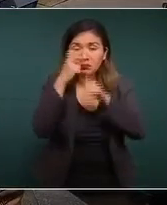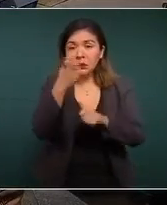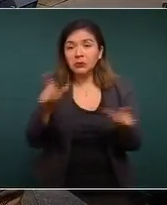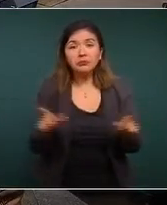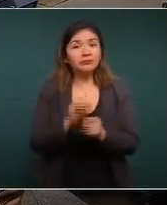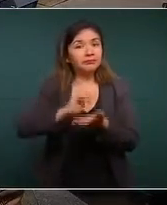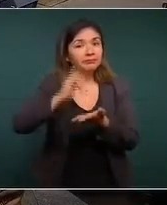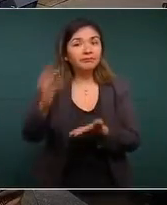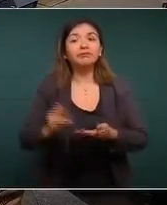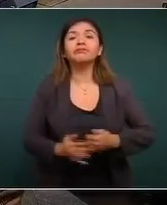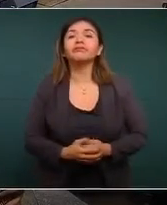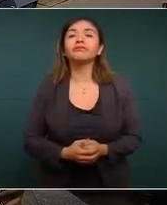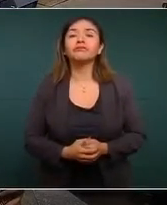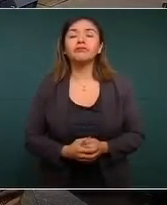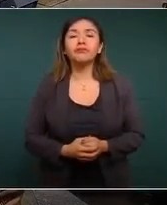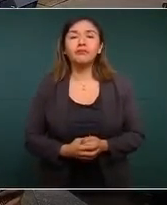gracias.